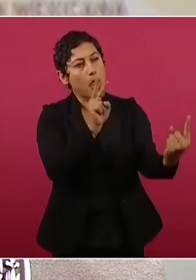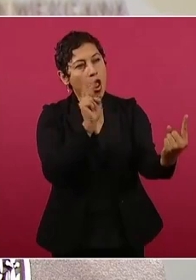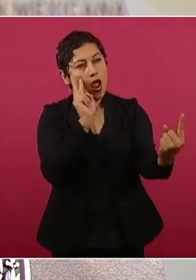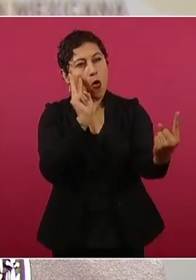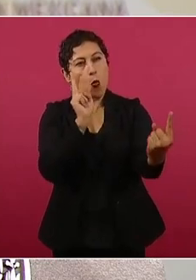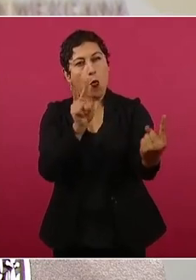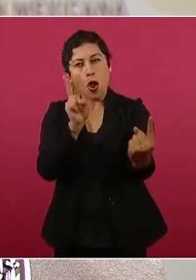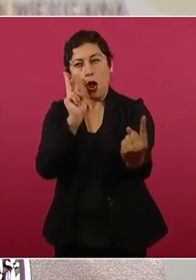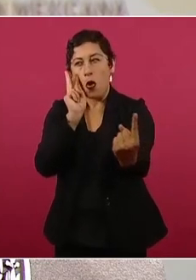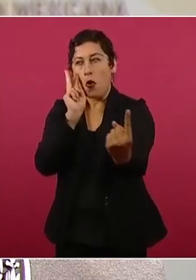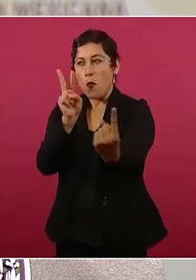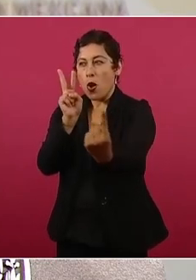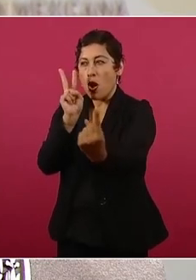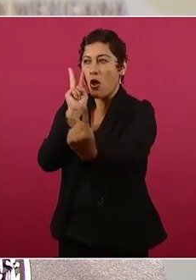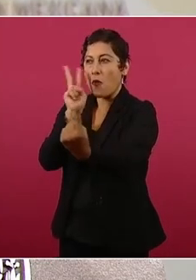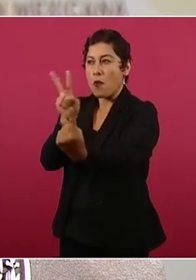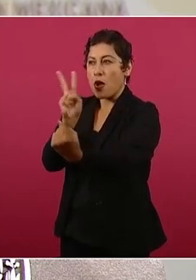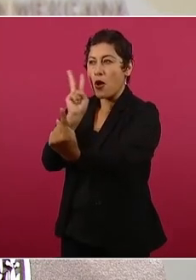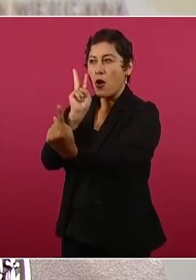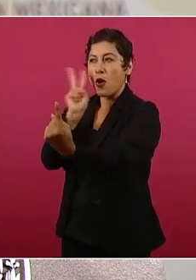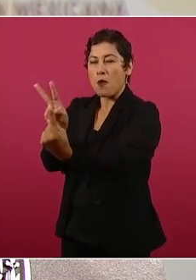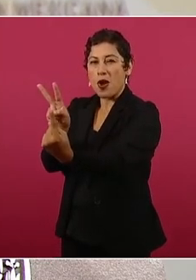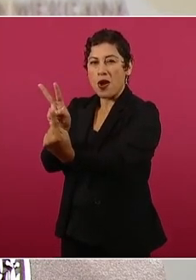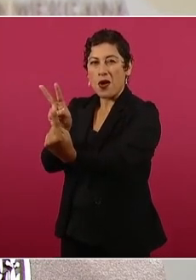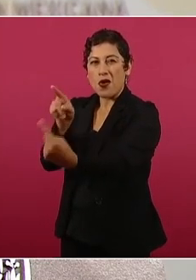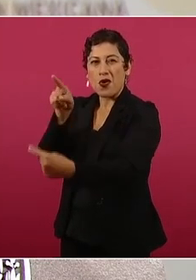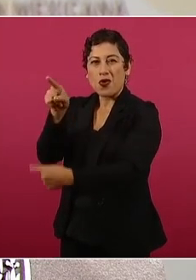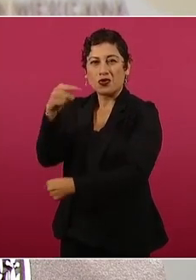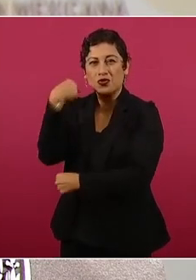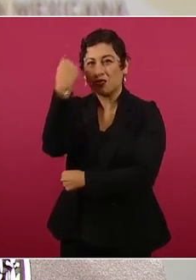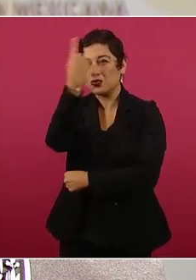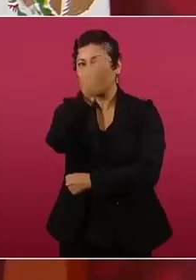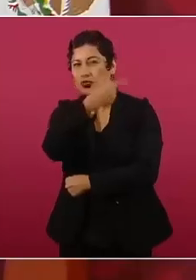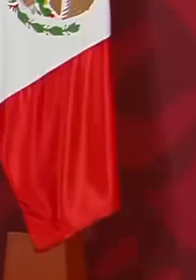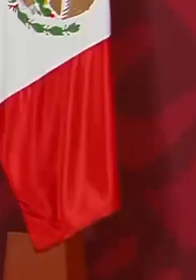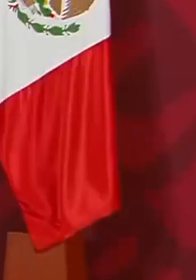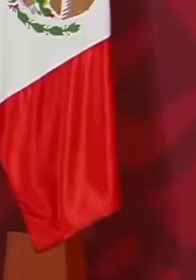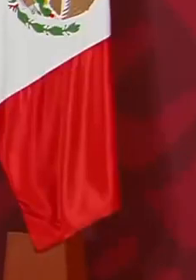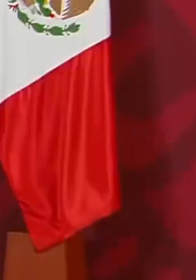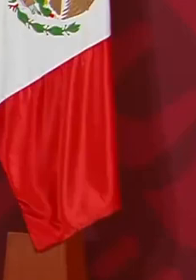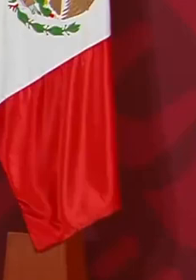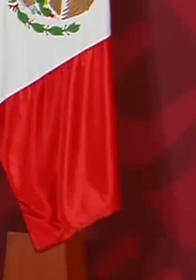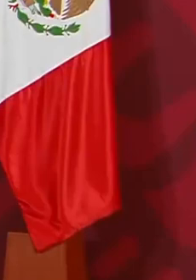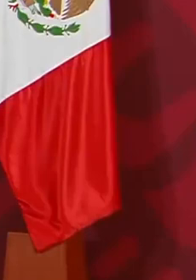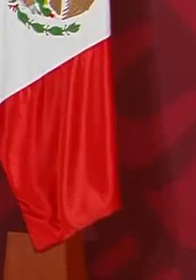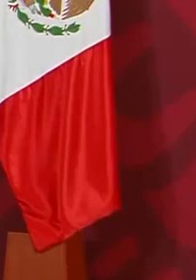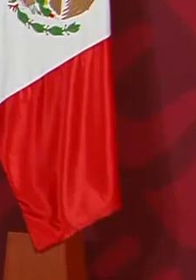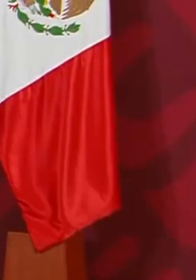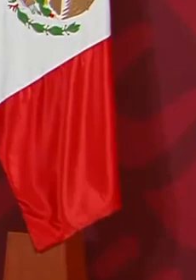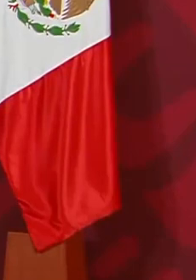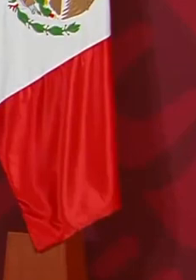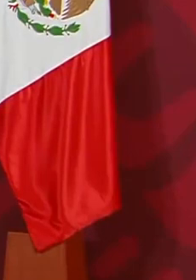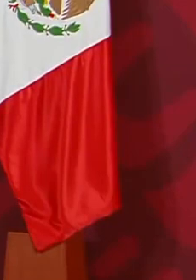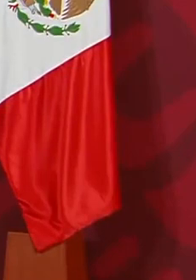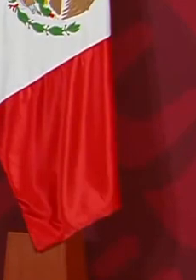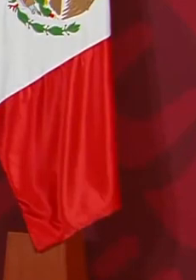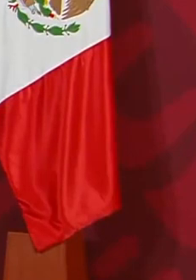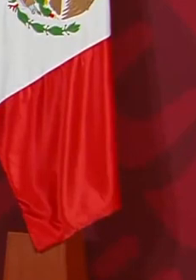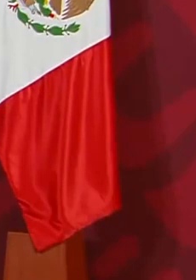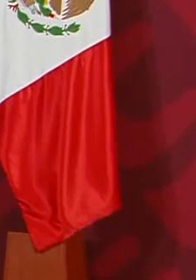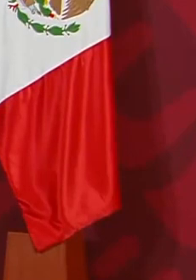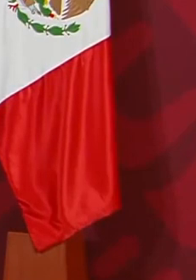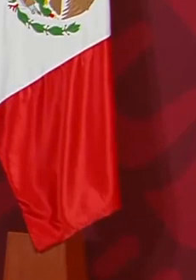el disgusto que les causa la demanda de auxilio o de justicia